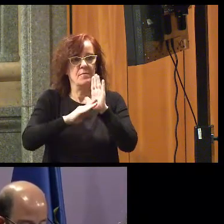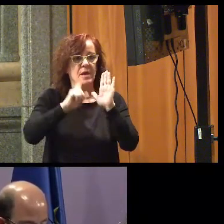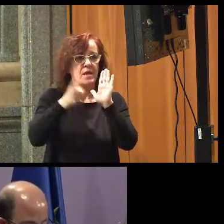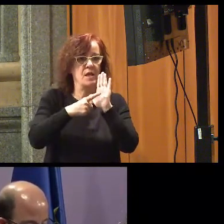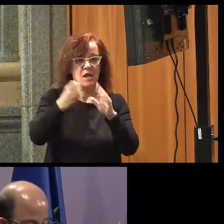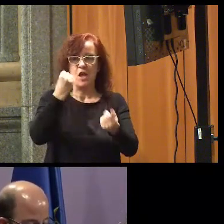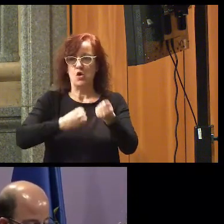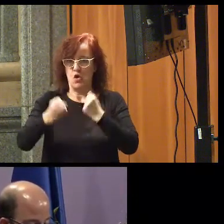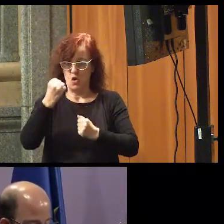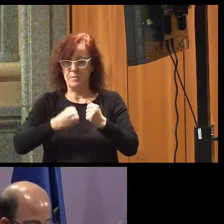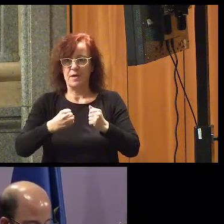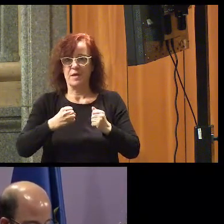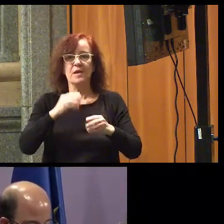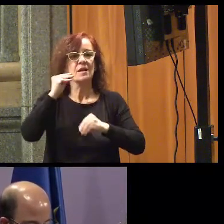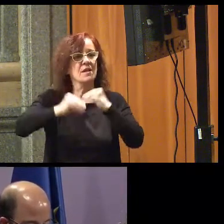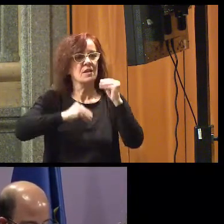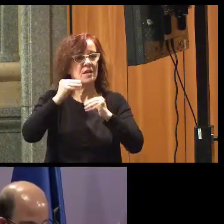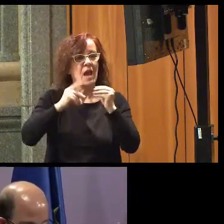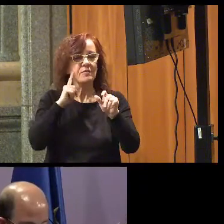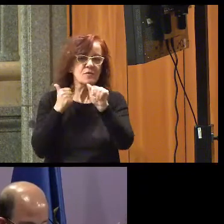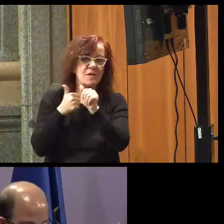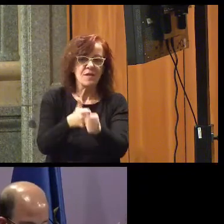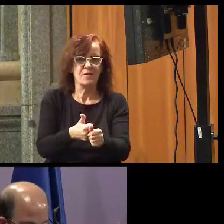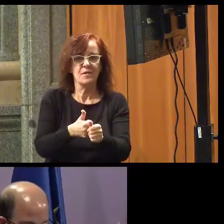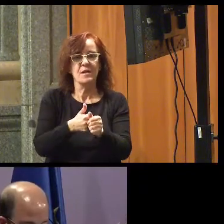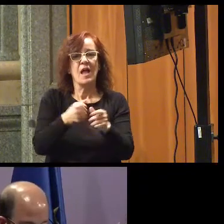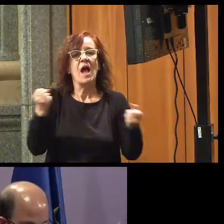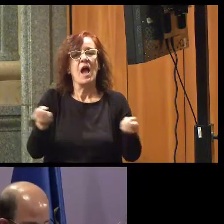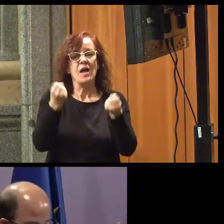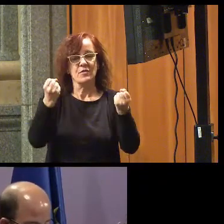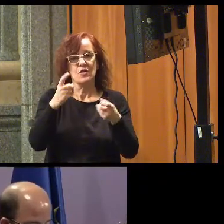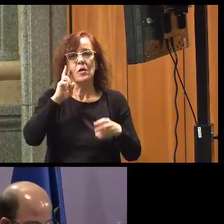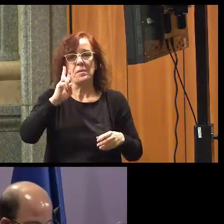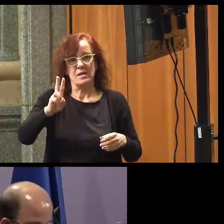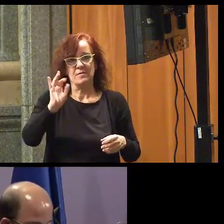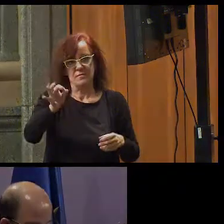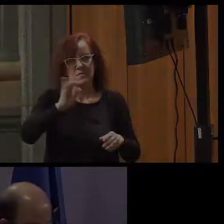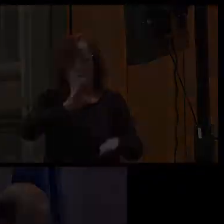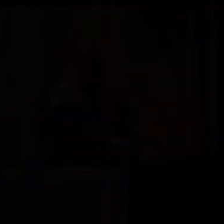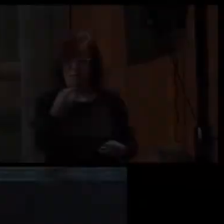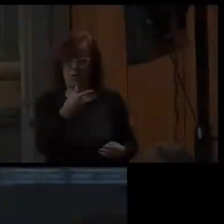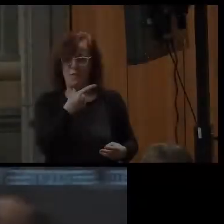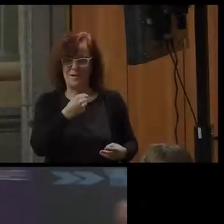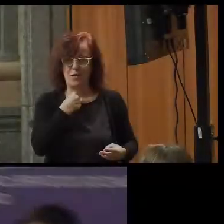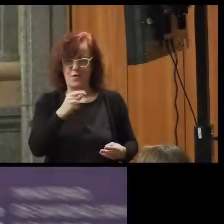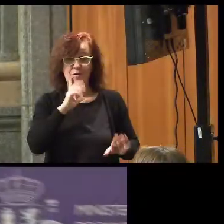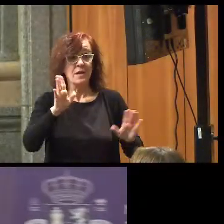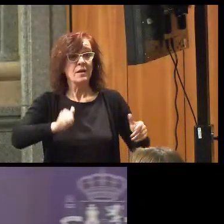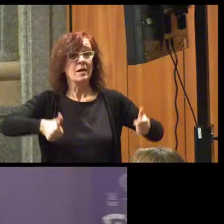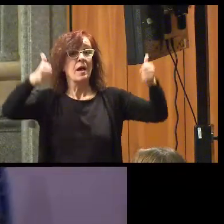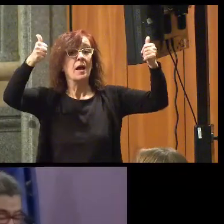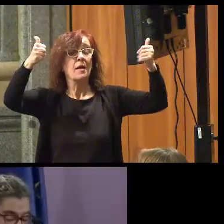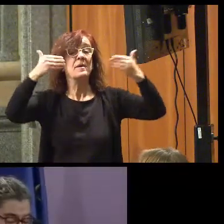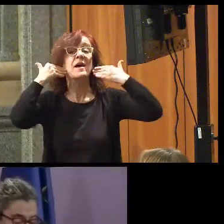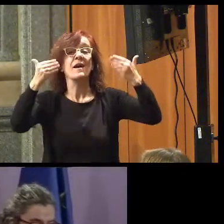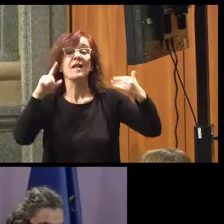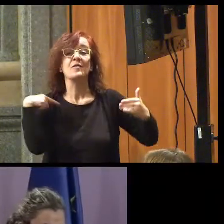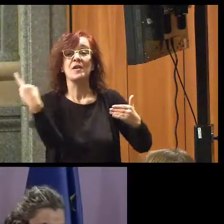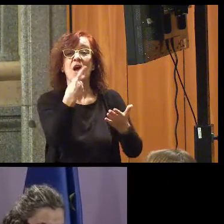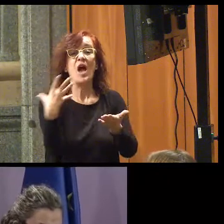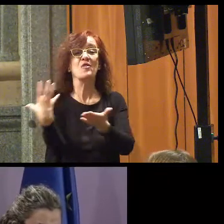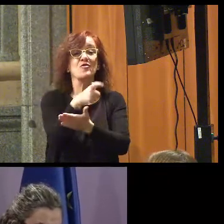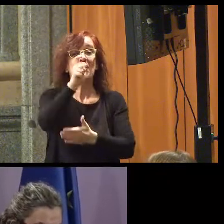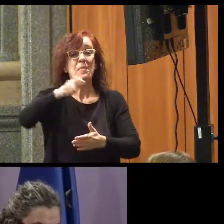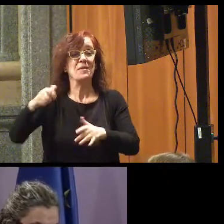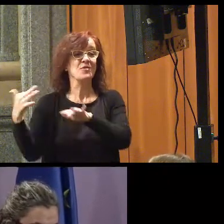económicas, y hagan seguimiento de las acciones para que realmente se cumplan. Y sin más, os damos las gracias a todas las